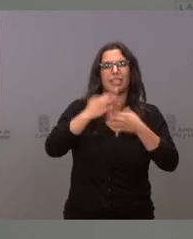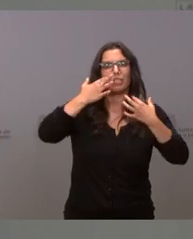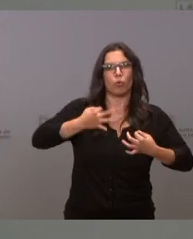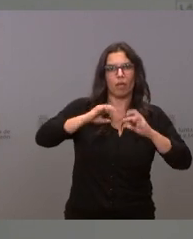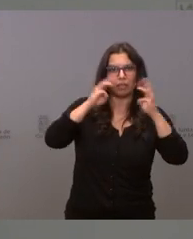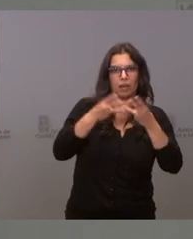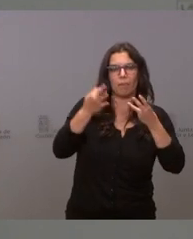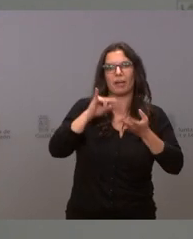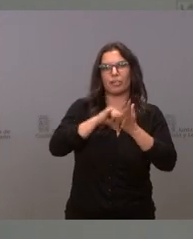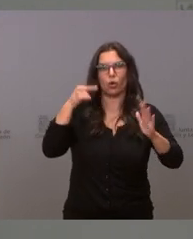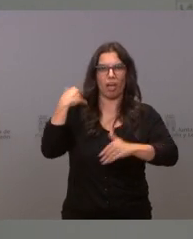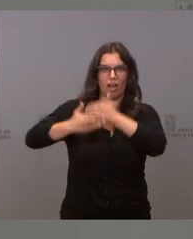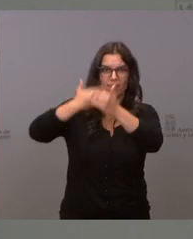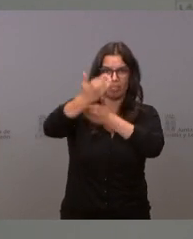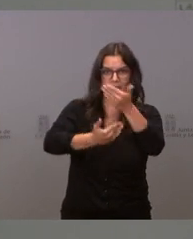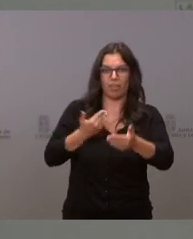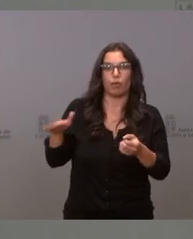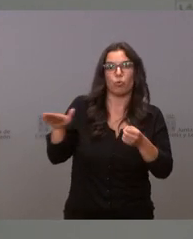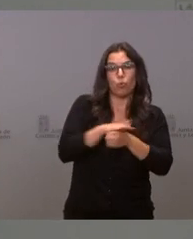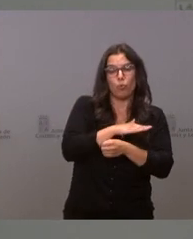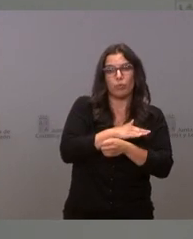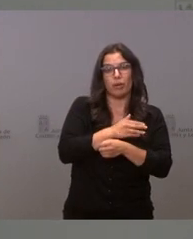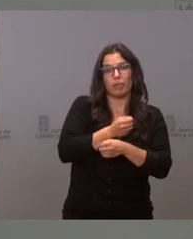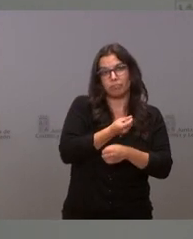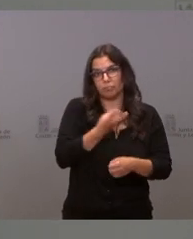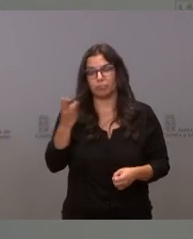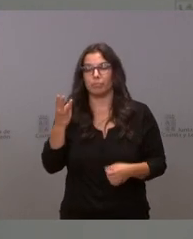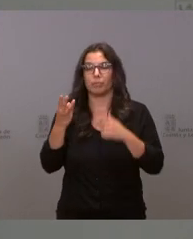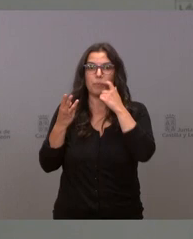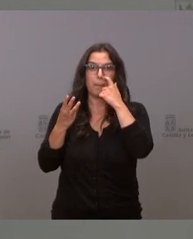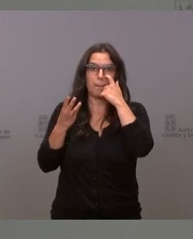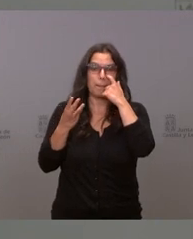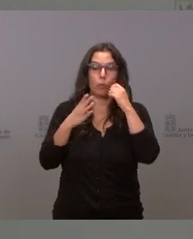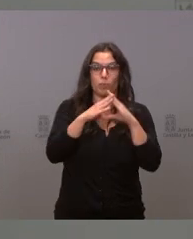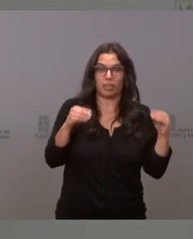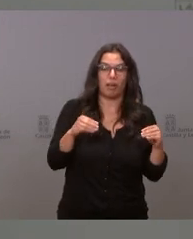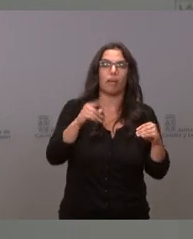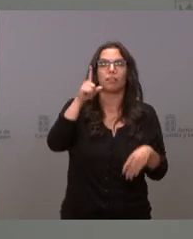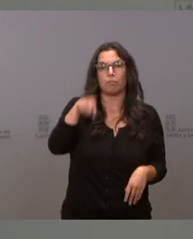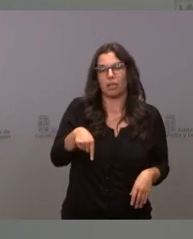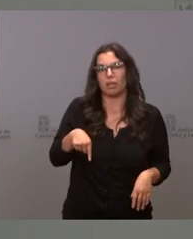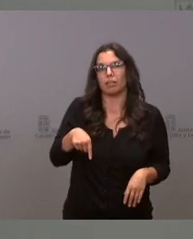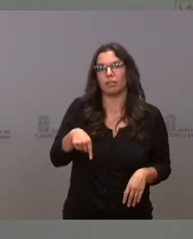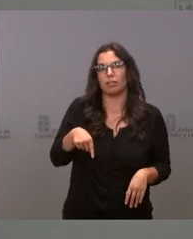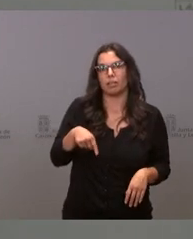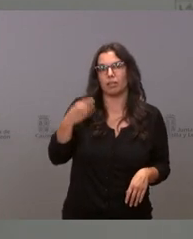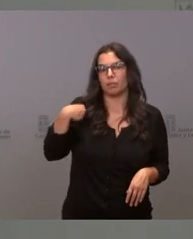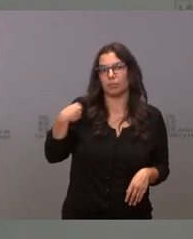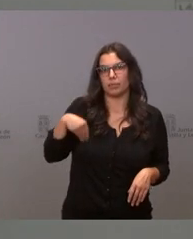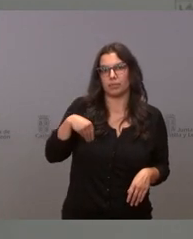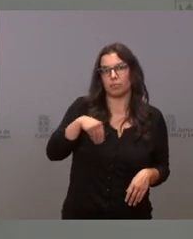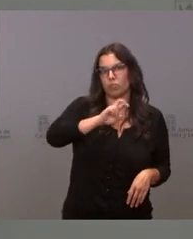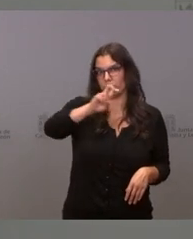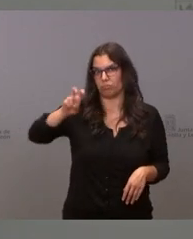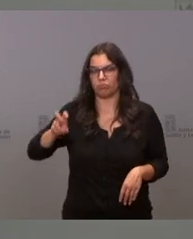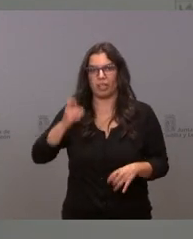lo que da cobertura no solo desde la universidad, sino también desde la iniciativa privada a este